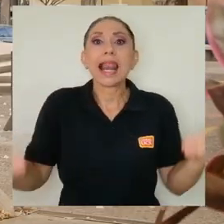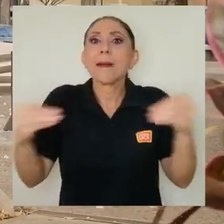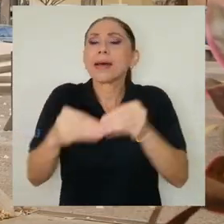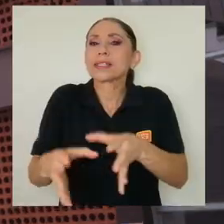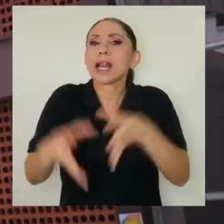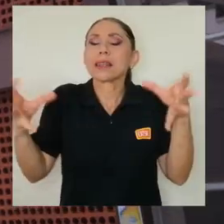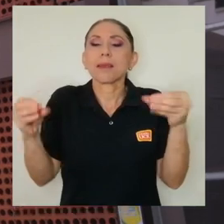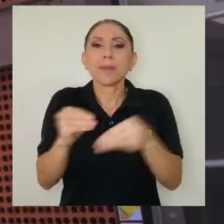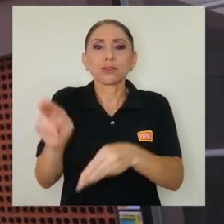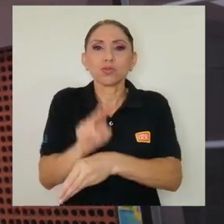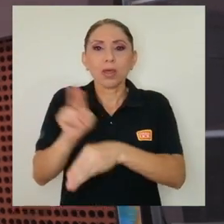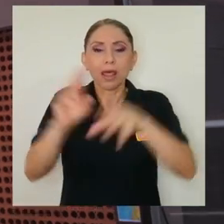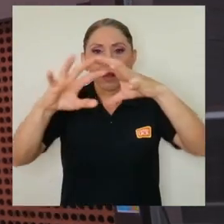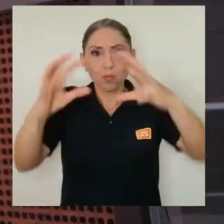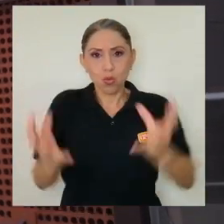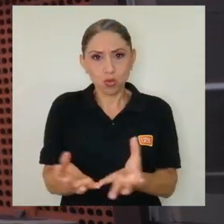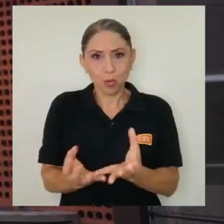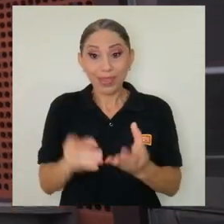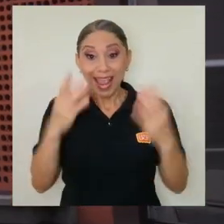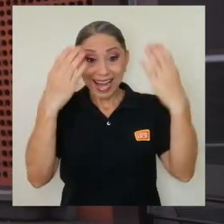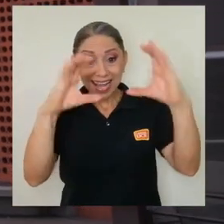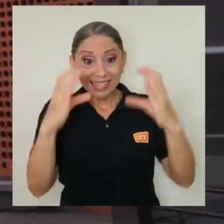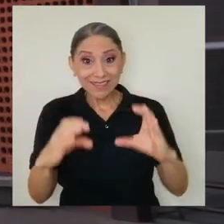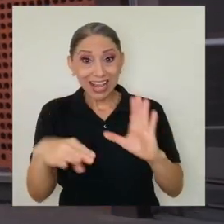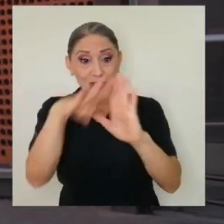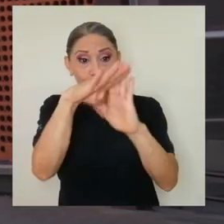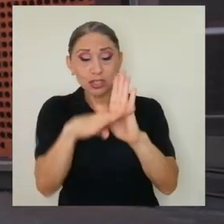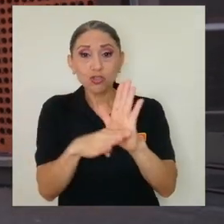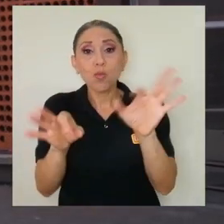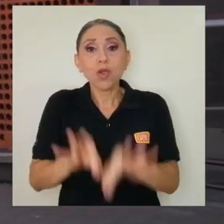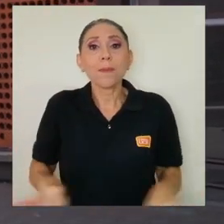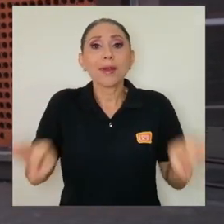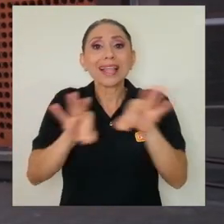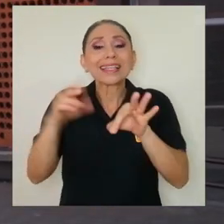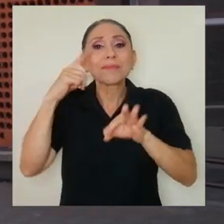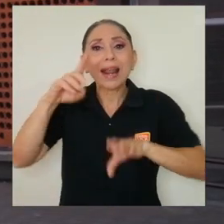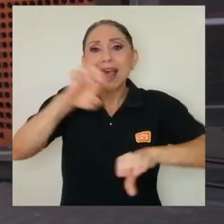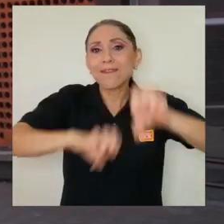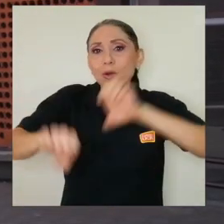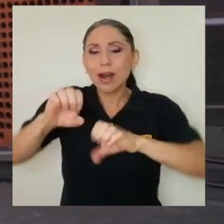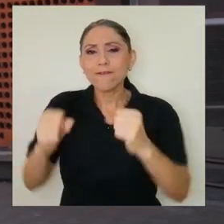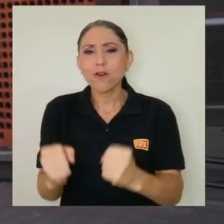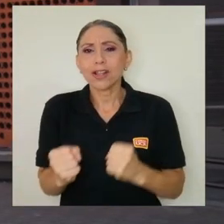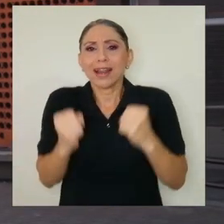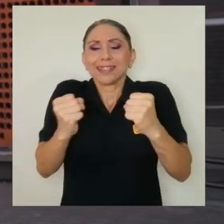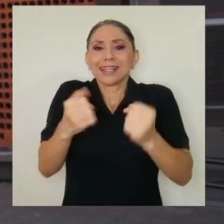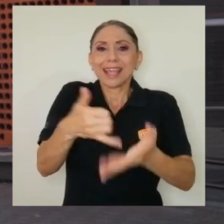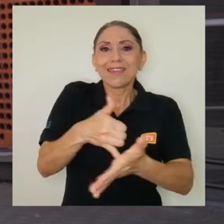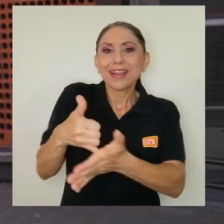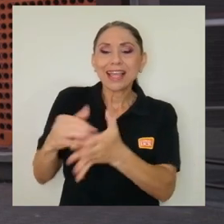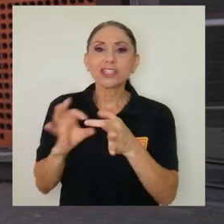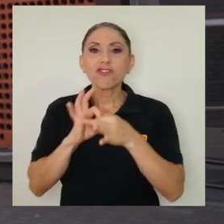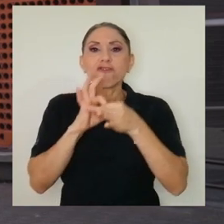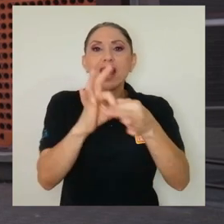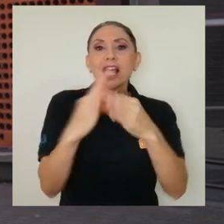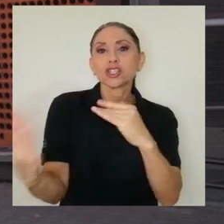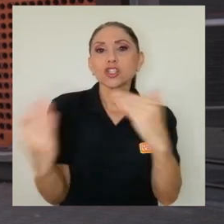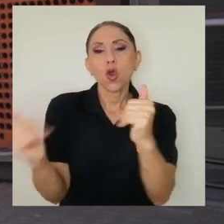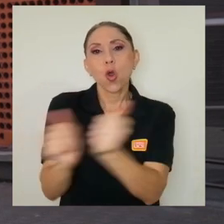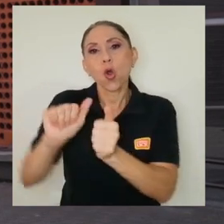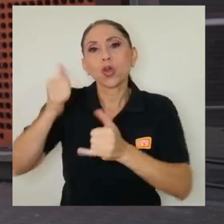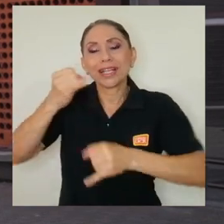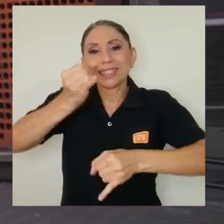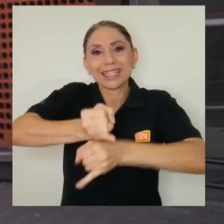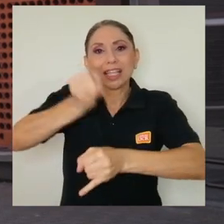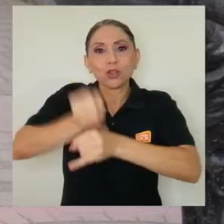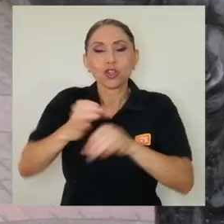del mundo. Estas clasificaciones son muy importantes para evaluar fortalezas y debilidades en relación con otras instituciones